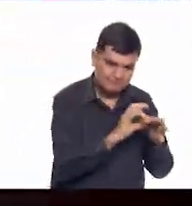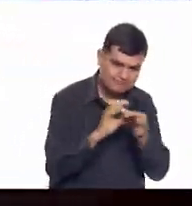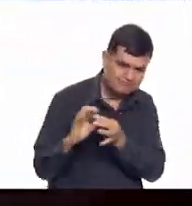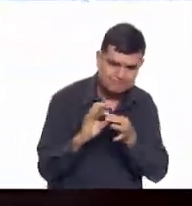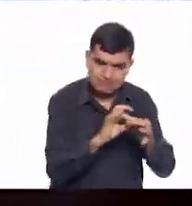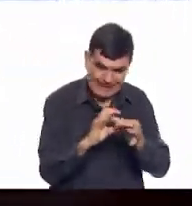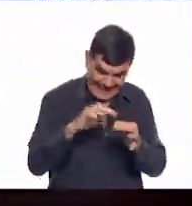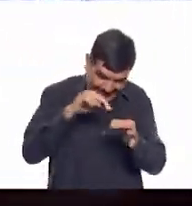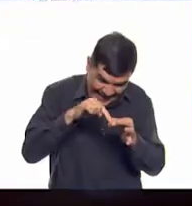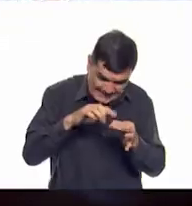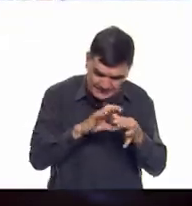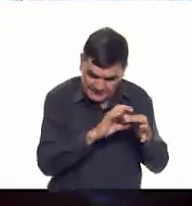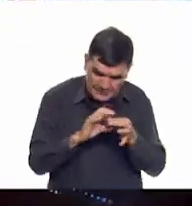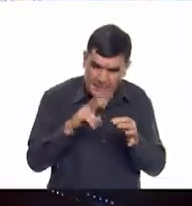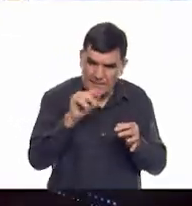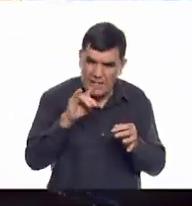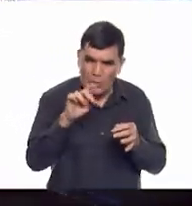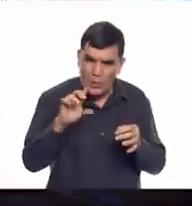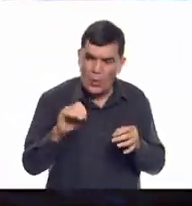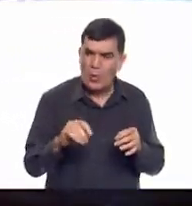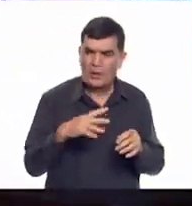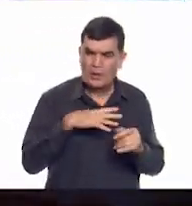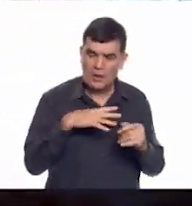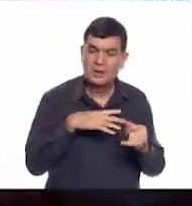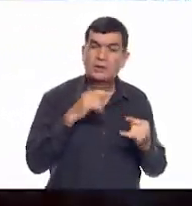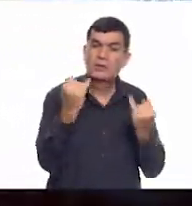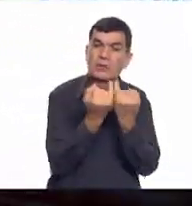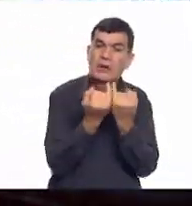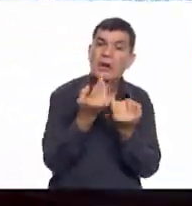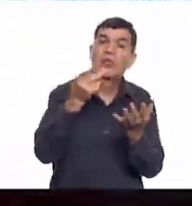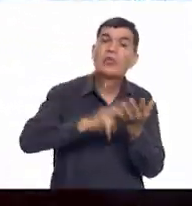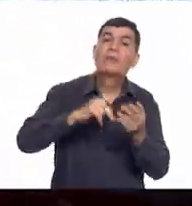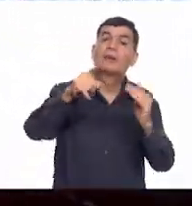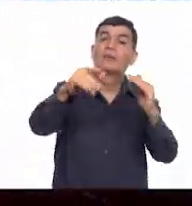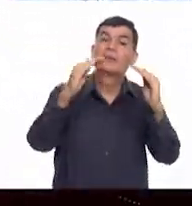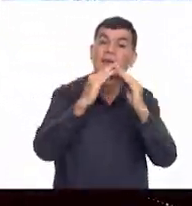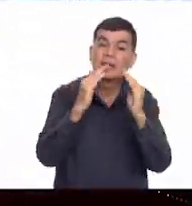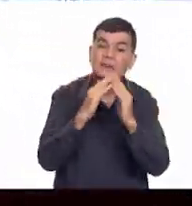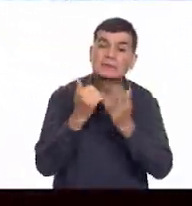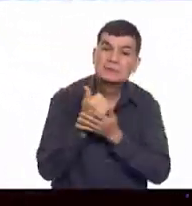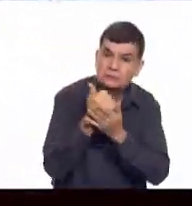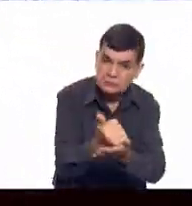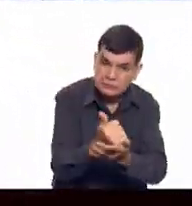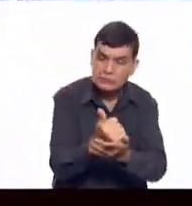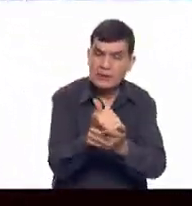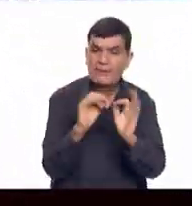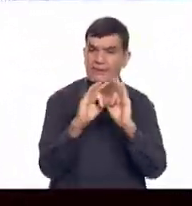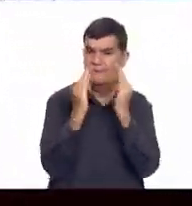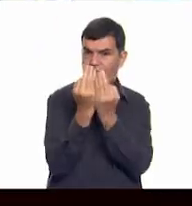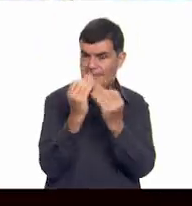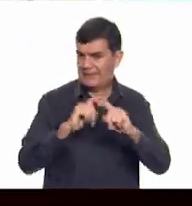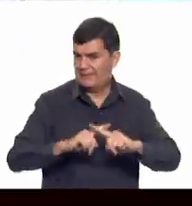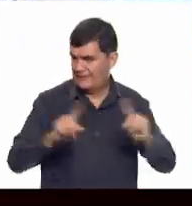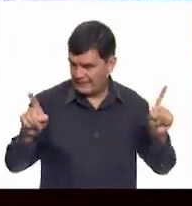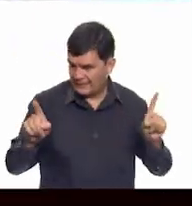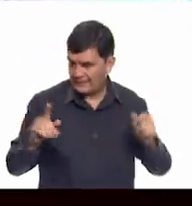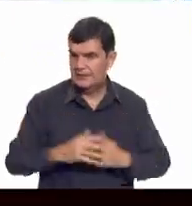maestra. Pero en casa, José, también tienes a otras personas que te ayudan de diferentes formas.